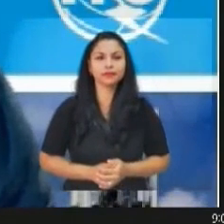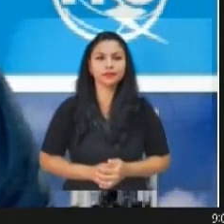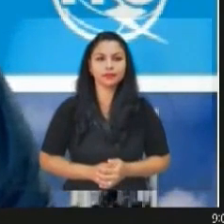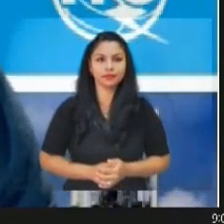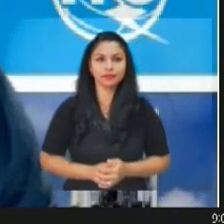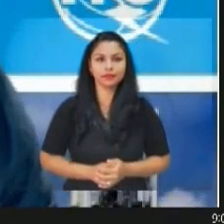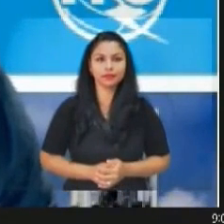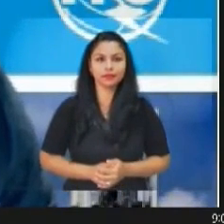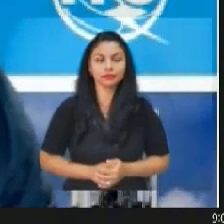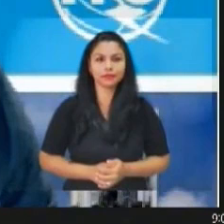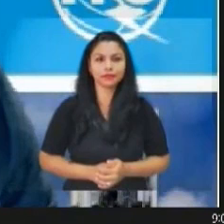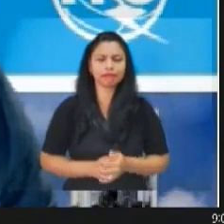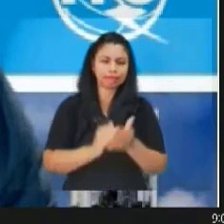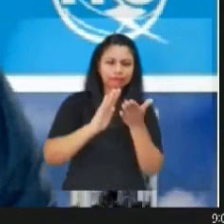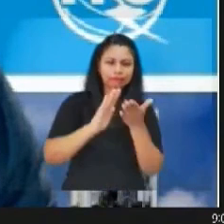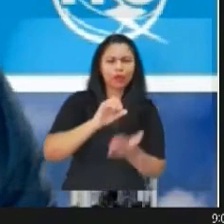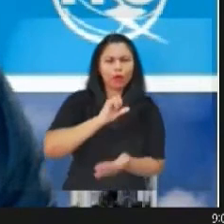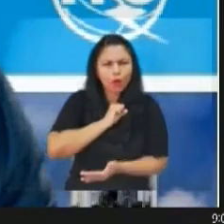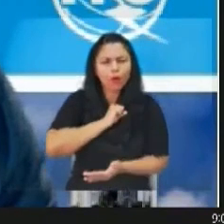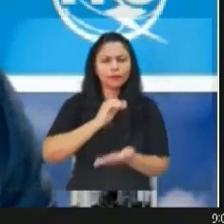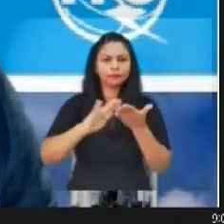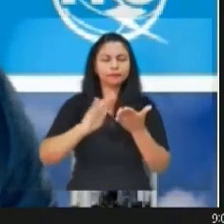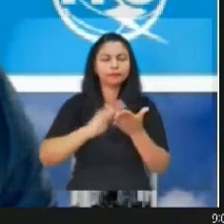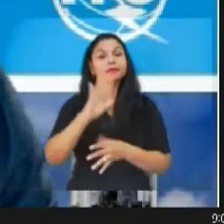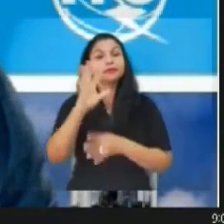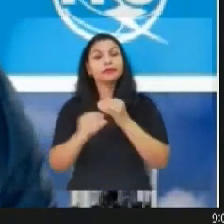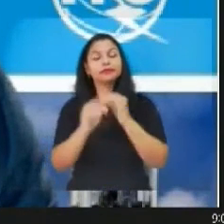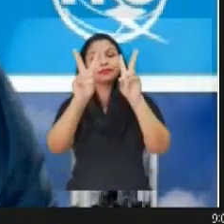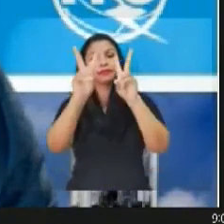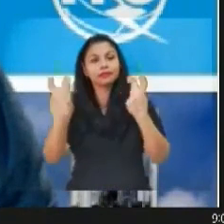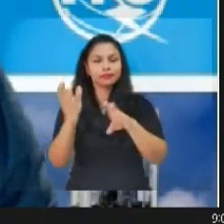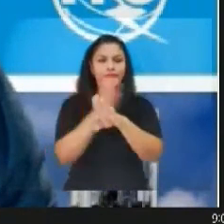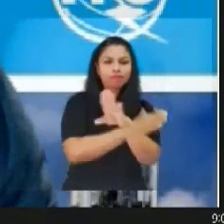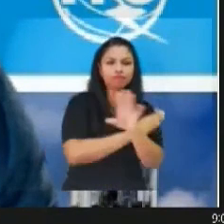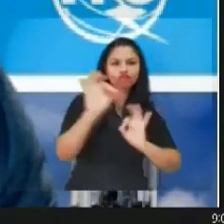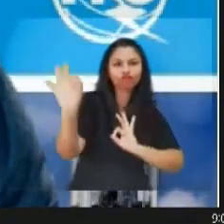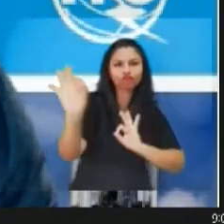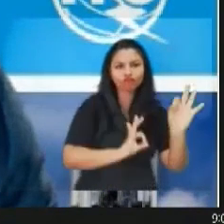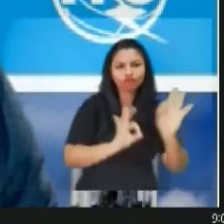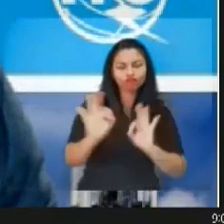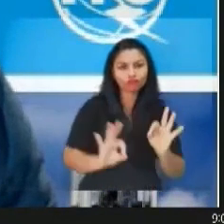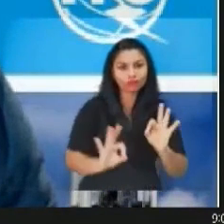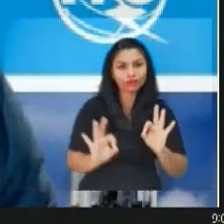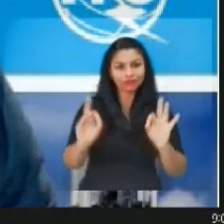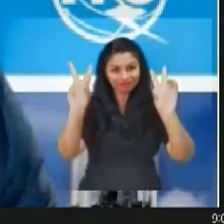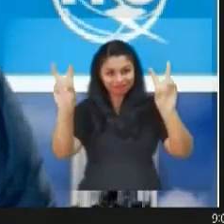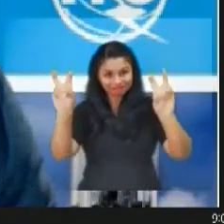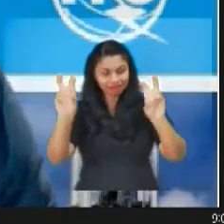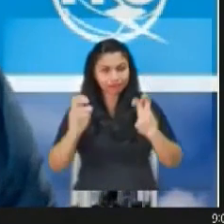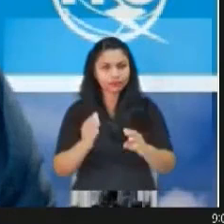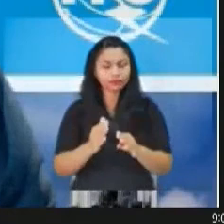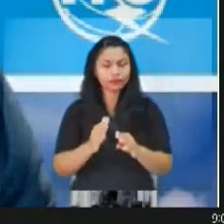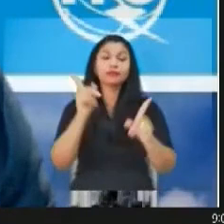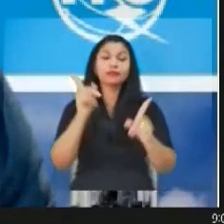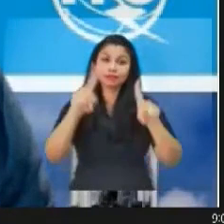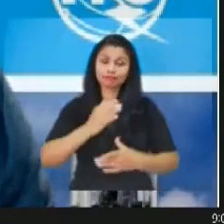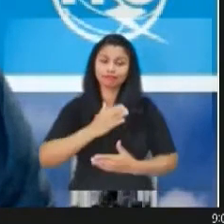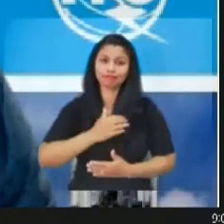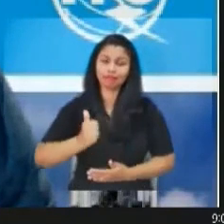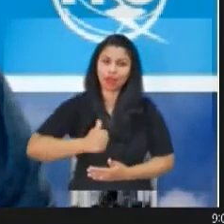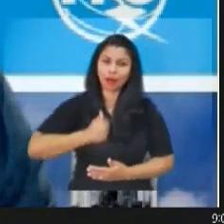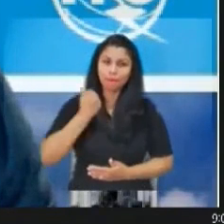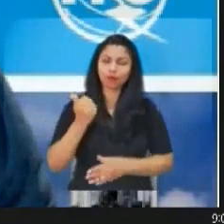Disculpen. Y ya que tocamos el tema de la preparación de la CMR23, aprovecho para invitarles al primer taller